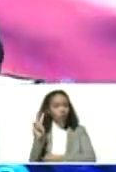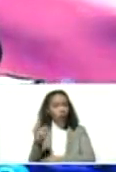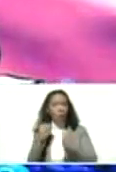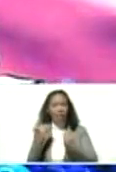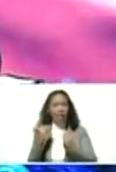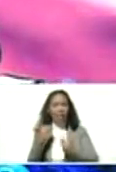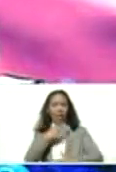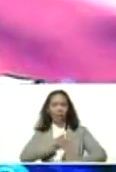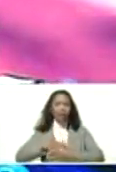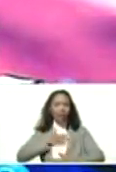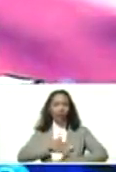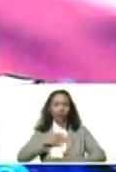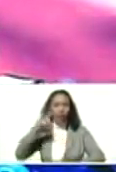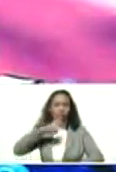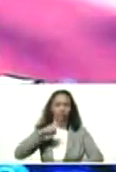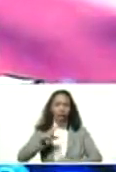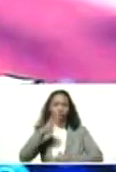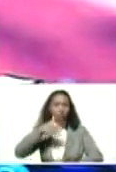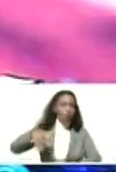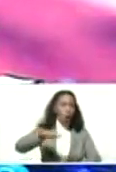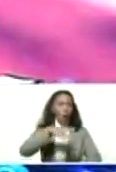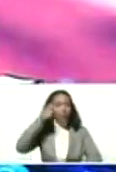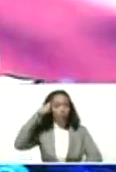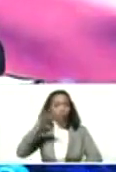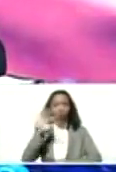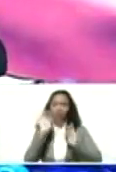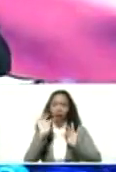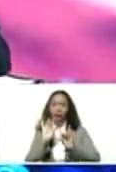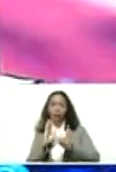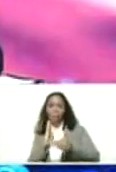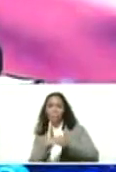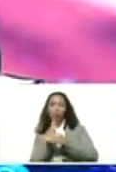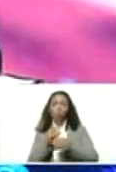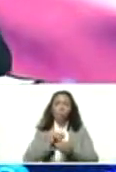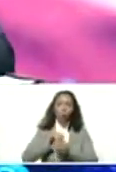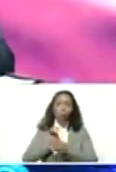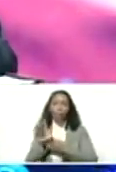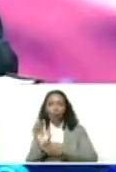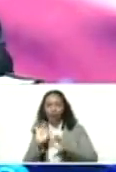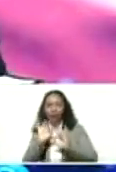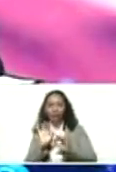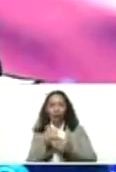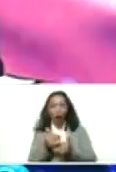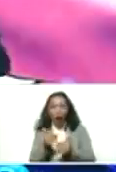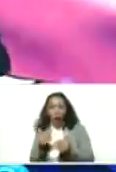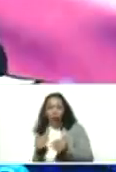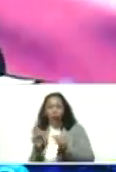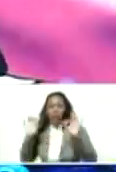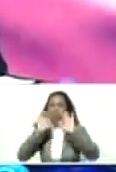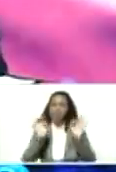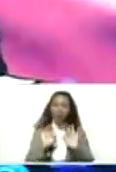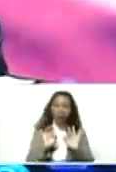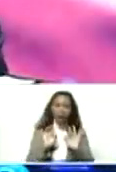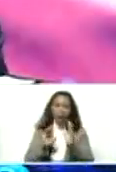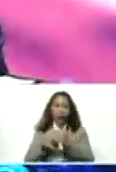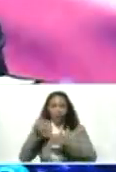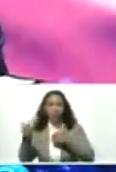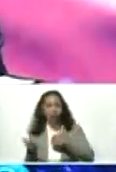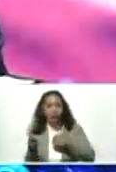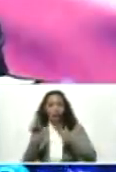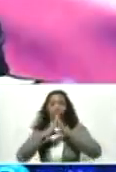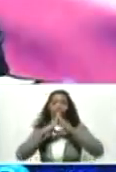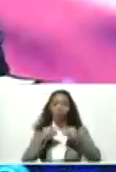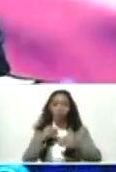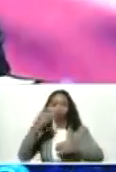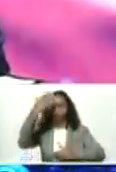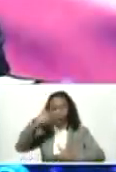satisfacer las necesidades de todo un pueblo, sin que nadie se quede por fuera, que nadie se quede atrás, que nadie se quede por fuera, que todos